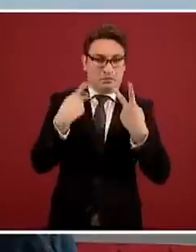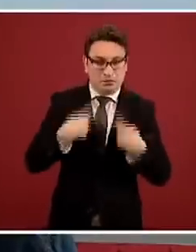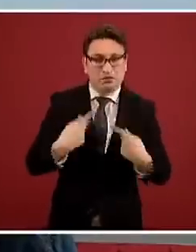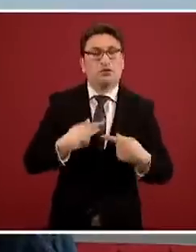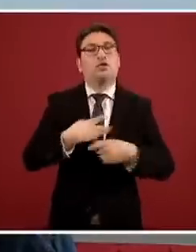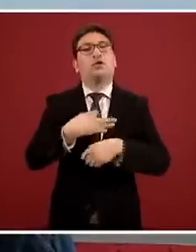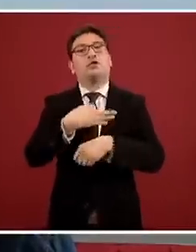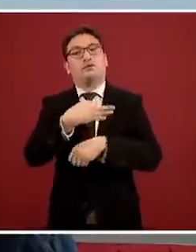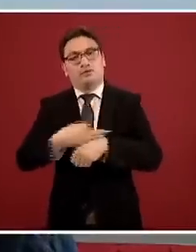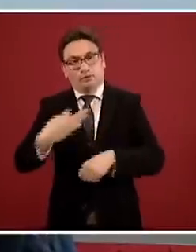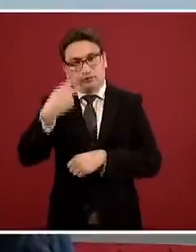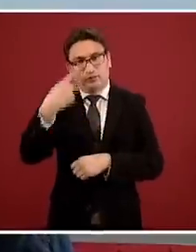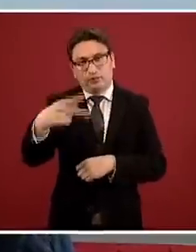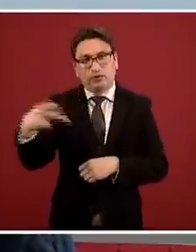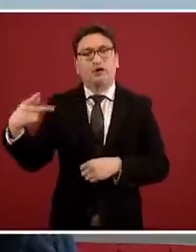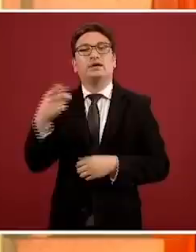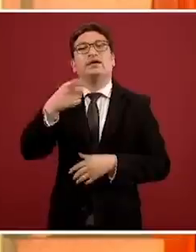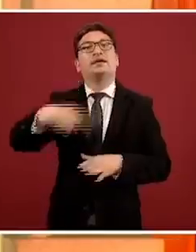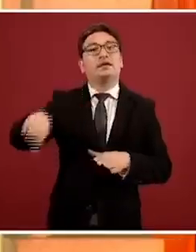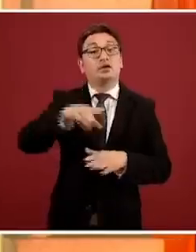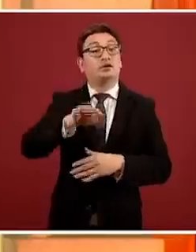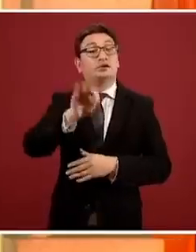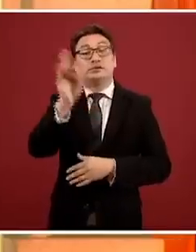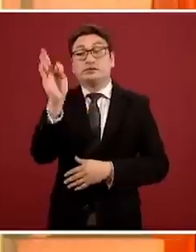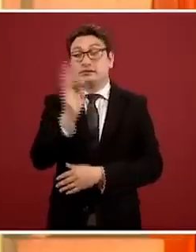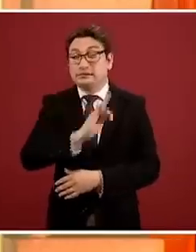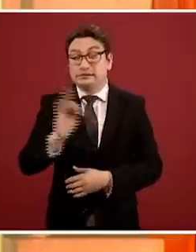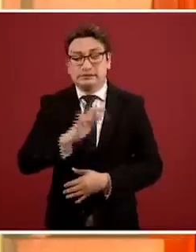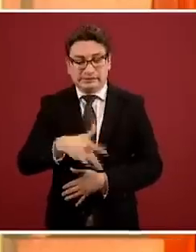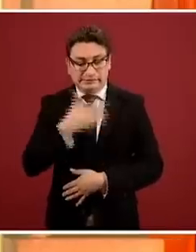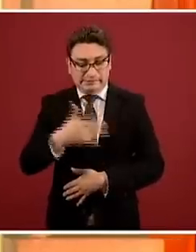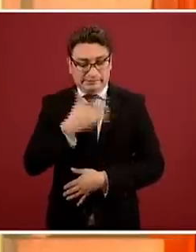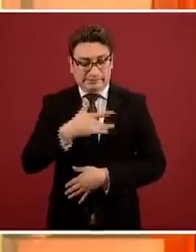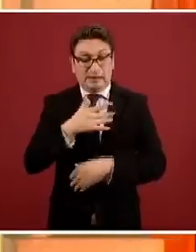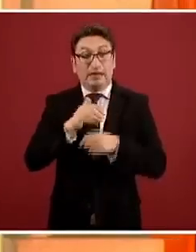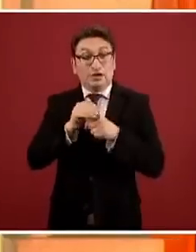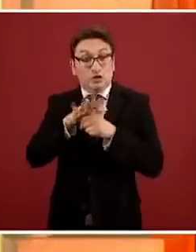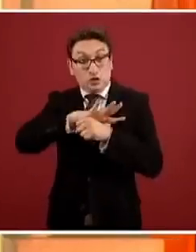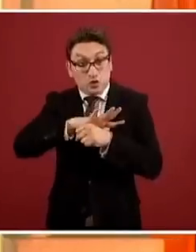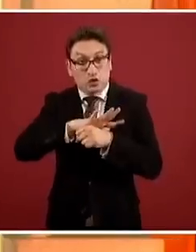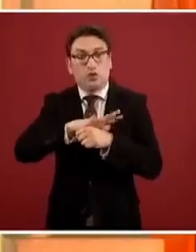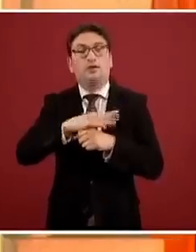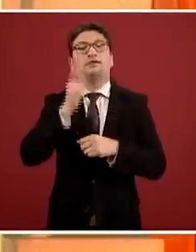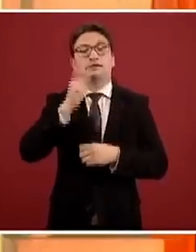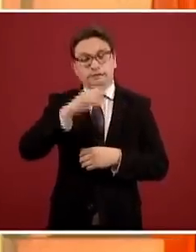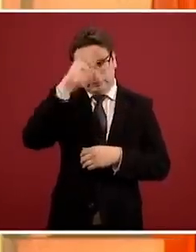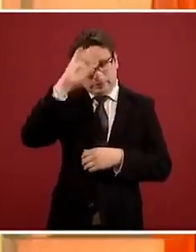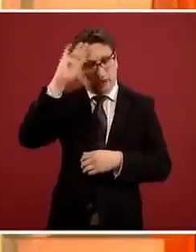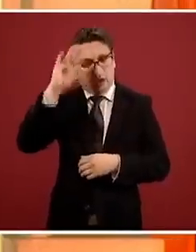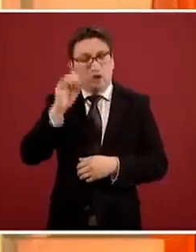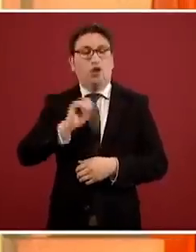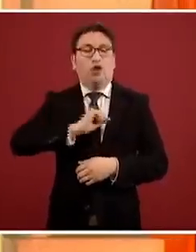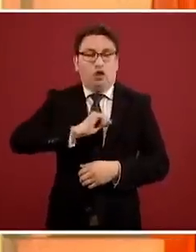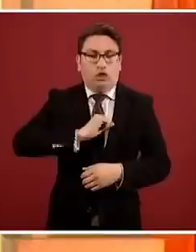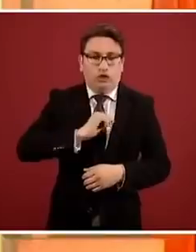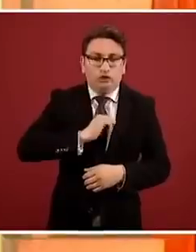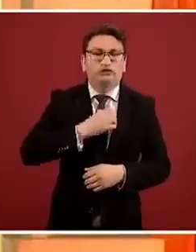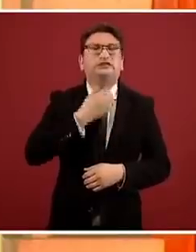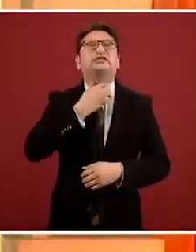familiares de las personas que pudieran presentar los síntomas de COVID, fiebre, tos, dolor de garganta,